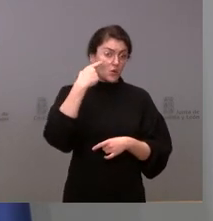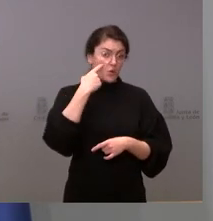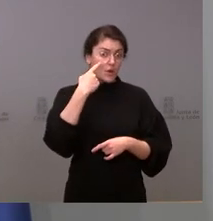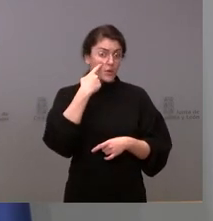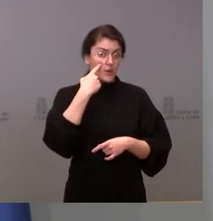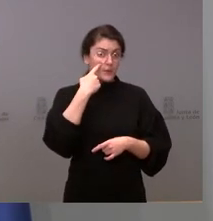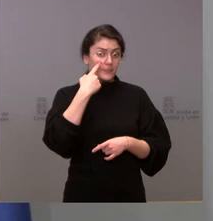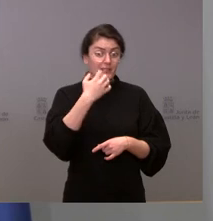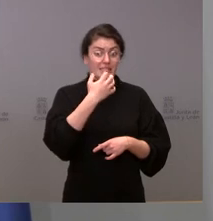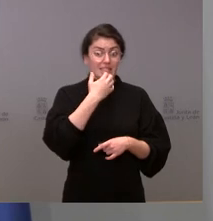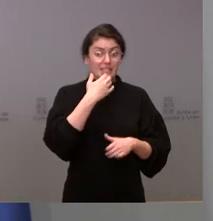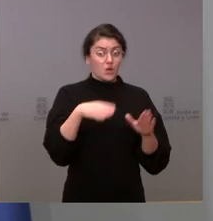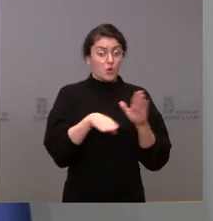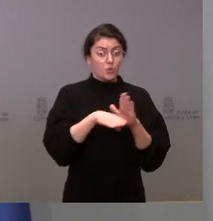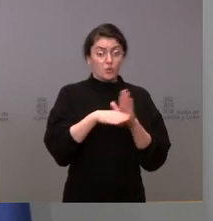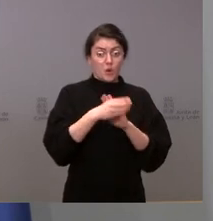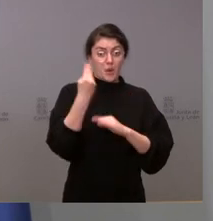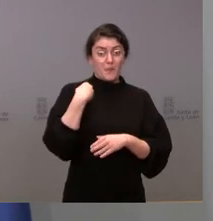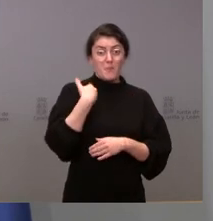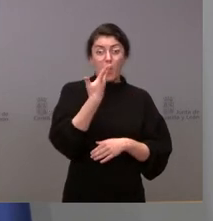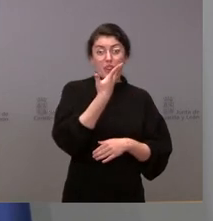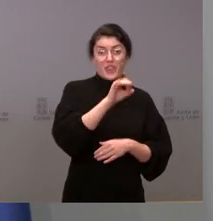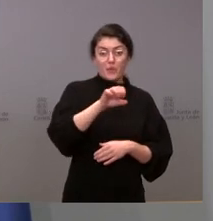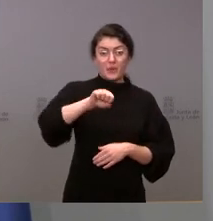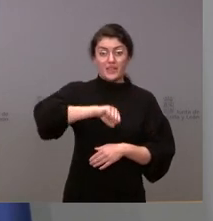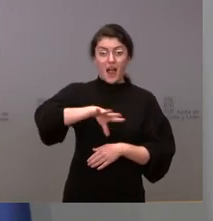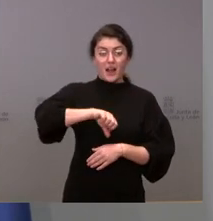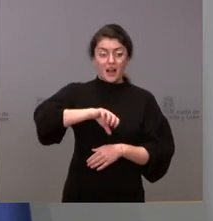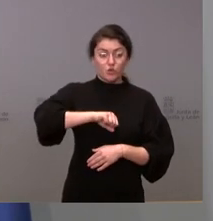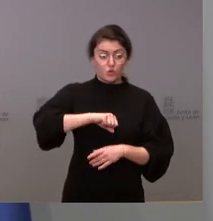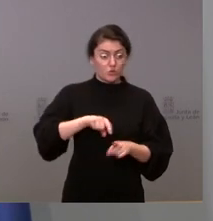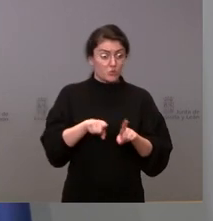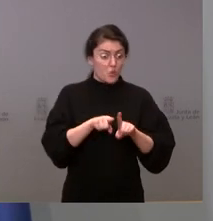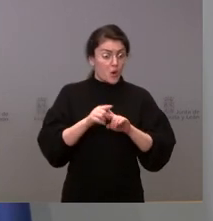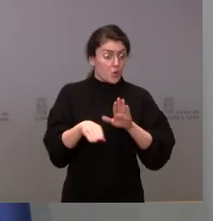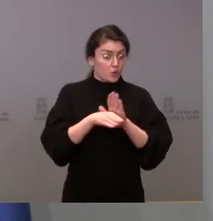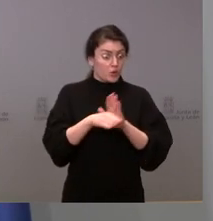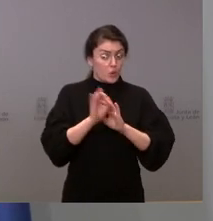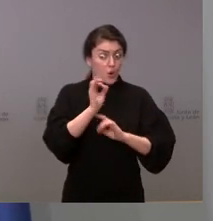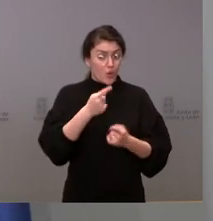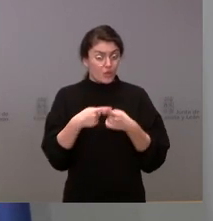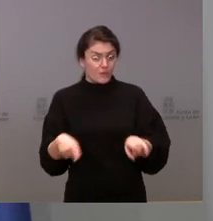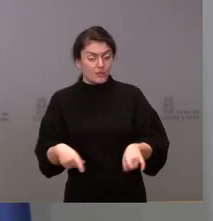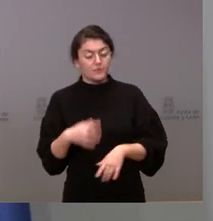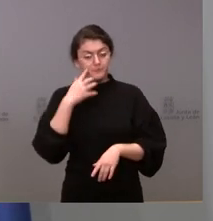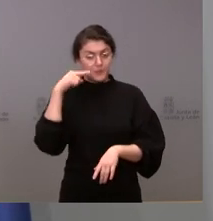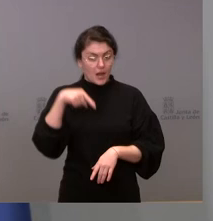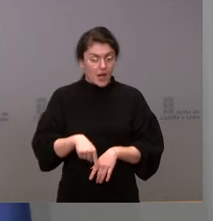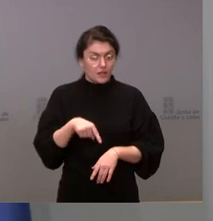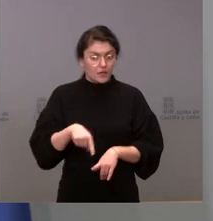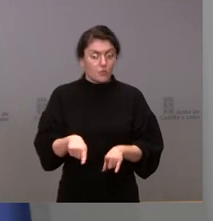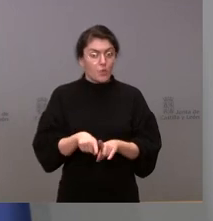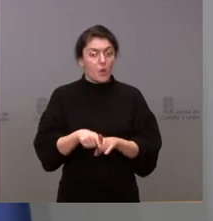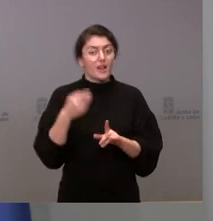casos sigue vigente sus efectos o deciden estimar otra diferente yo desde aquí lógicamente dentro del cumplimiento de la normativa